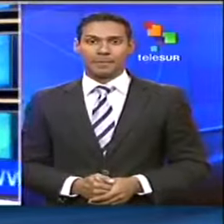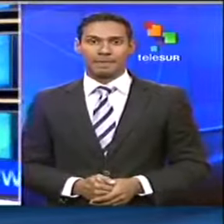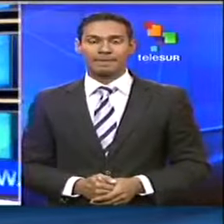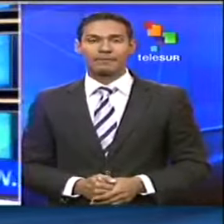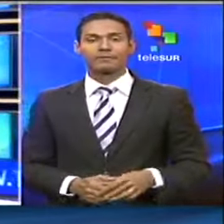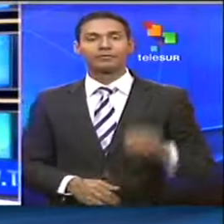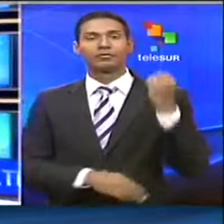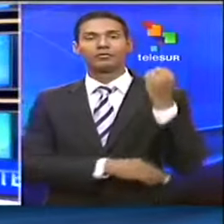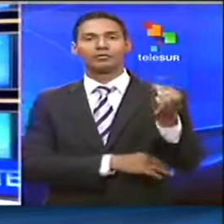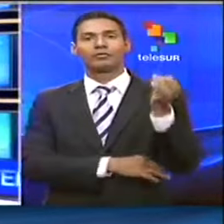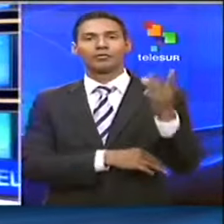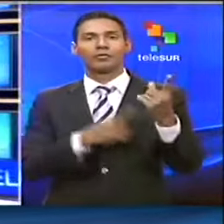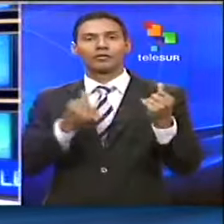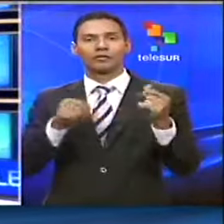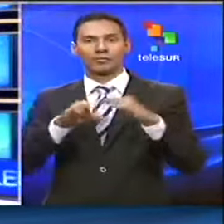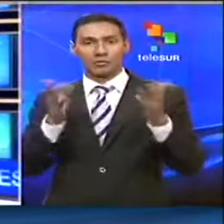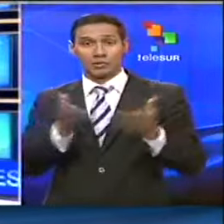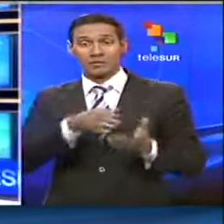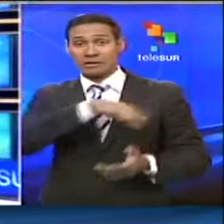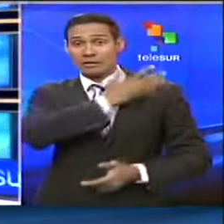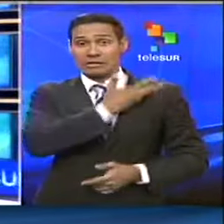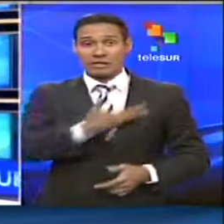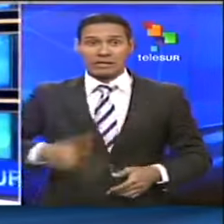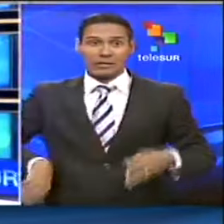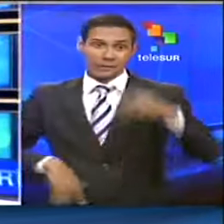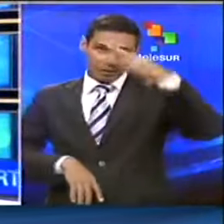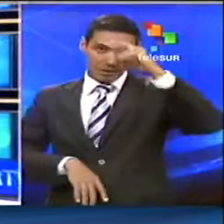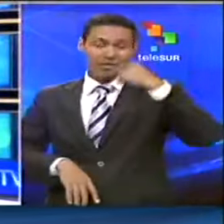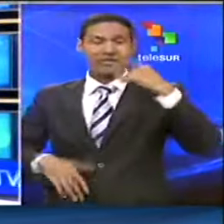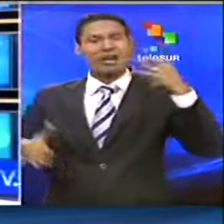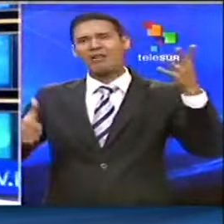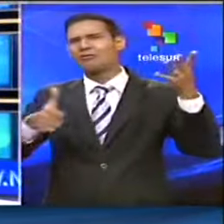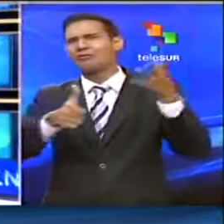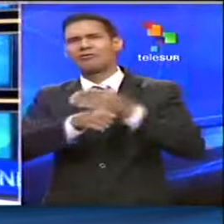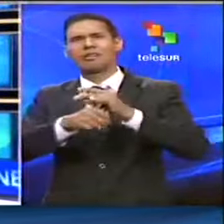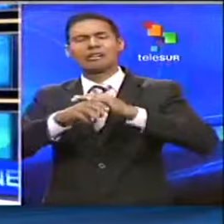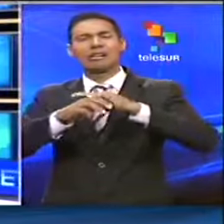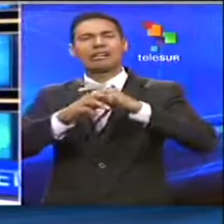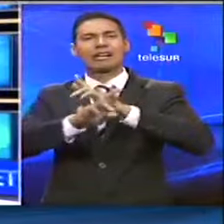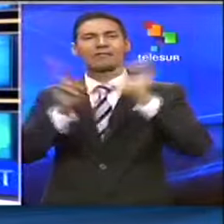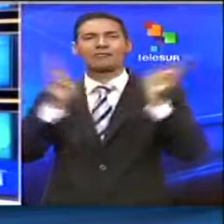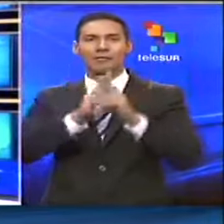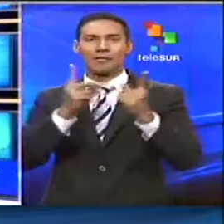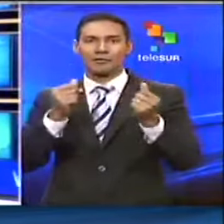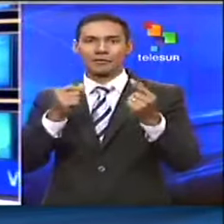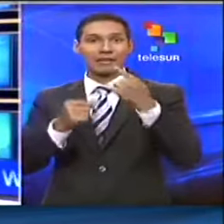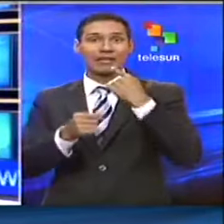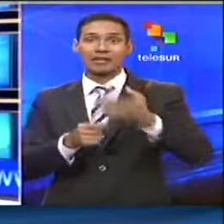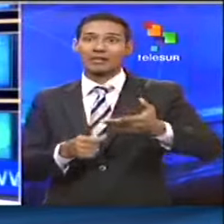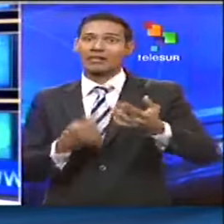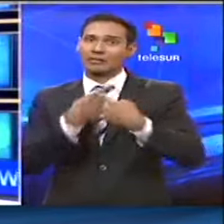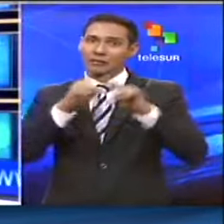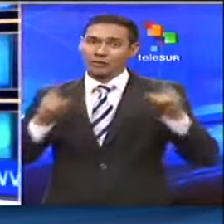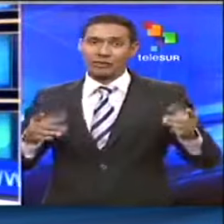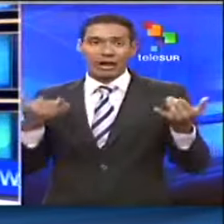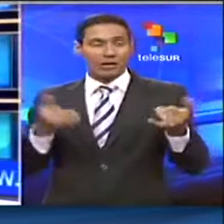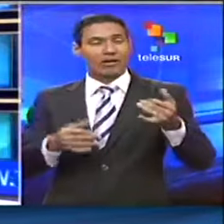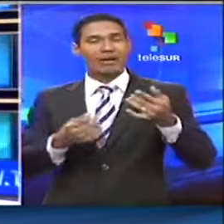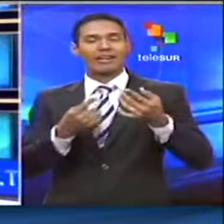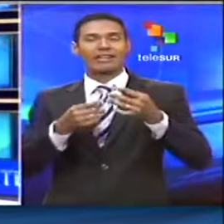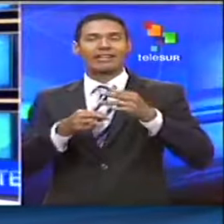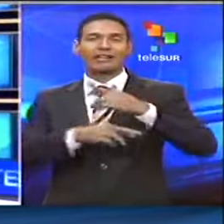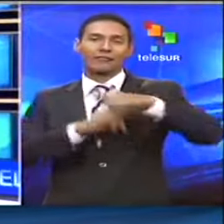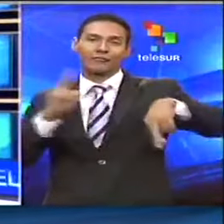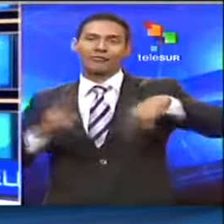Durante el Foro Económico Mundial, el Presidente de México también habló del alcance de la reforma financiera en su país y la distinguió de la reforma fiscal.